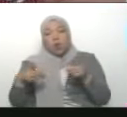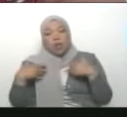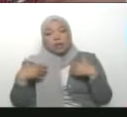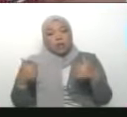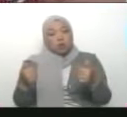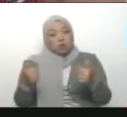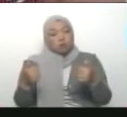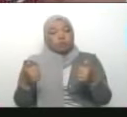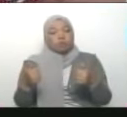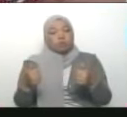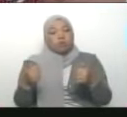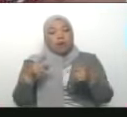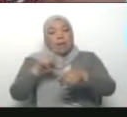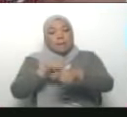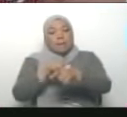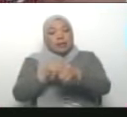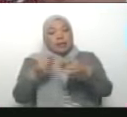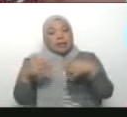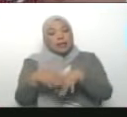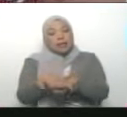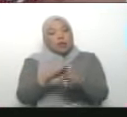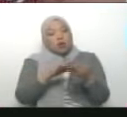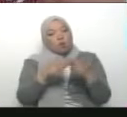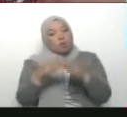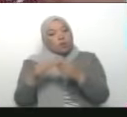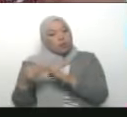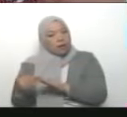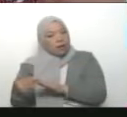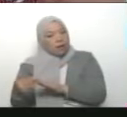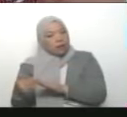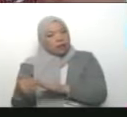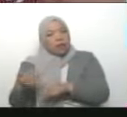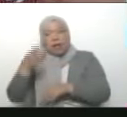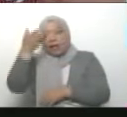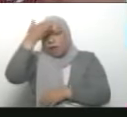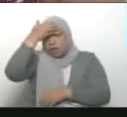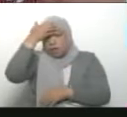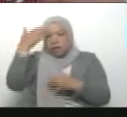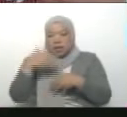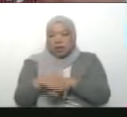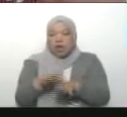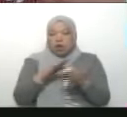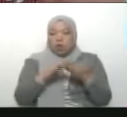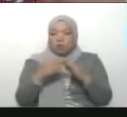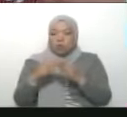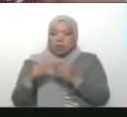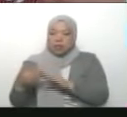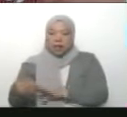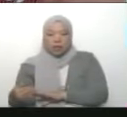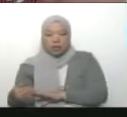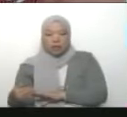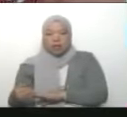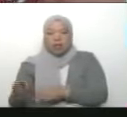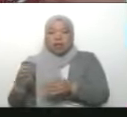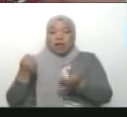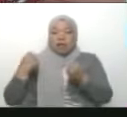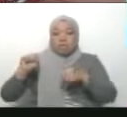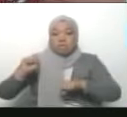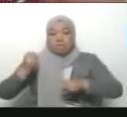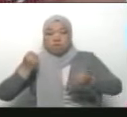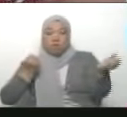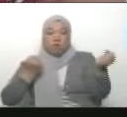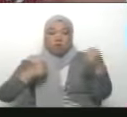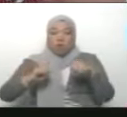medicina integral comunitaria, enfermería integral comunitaria, fisioterapia,